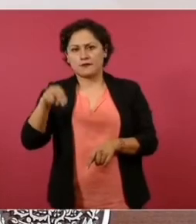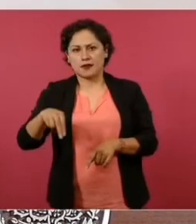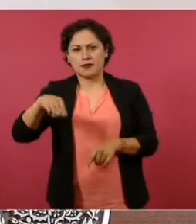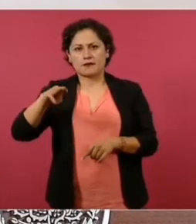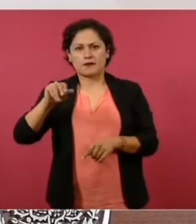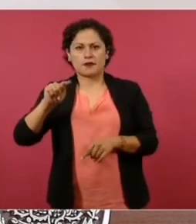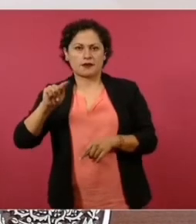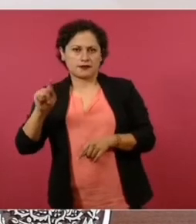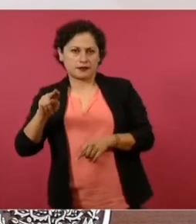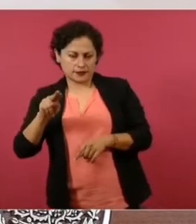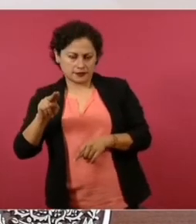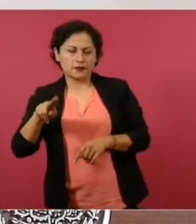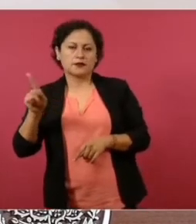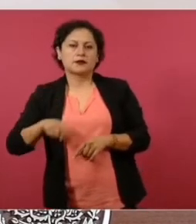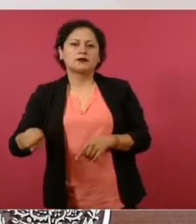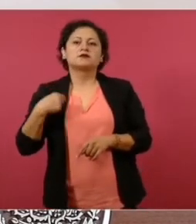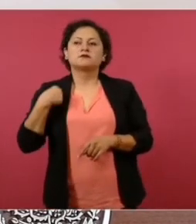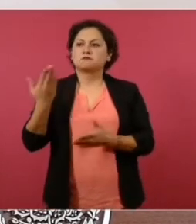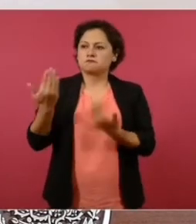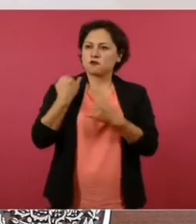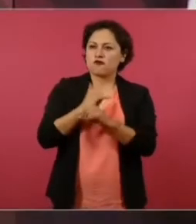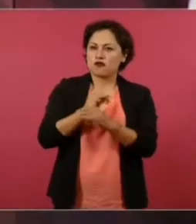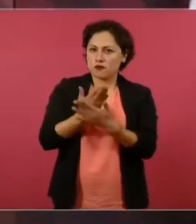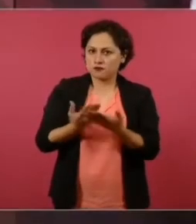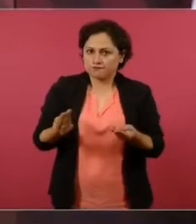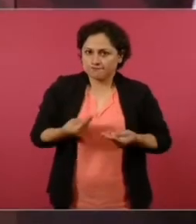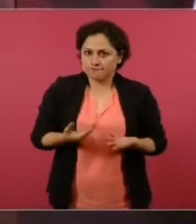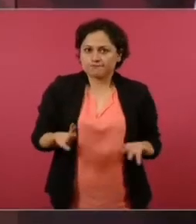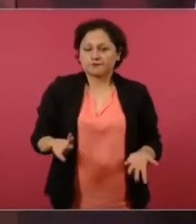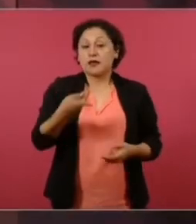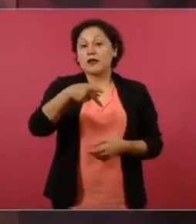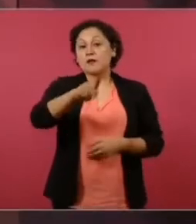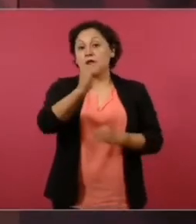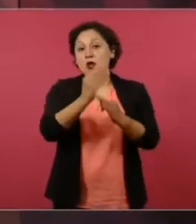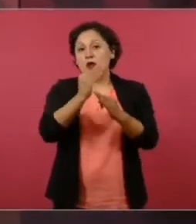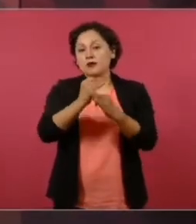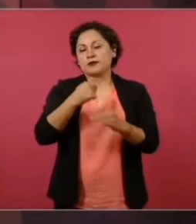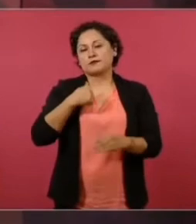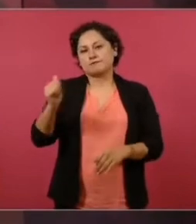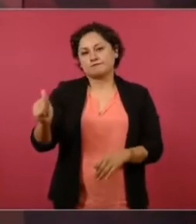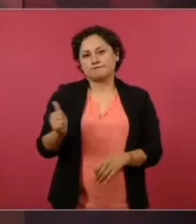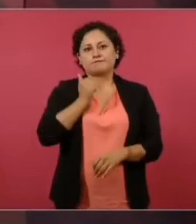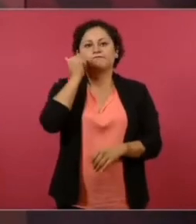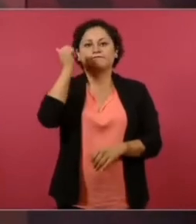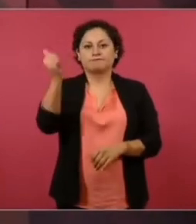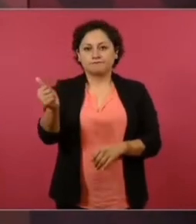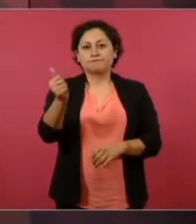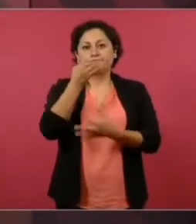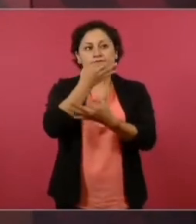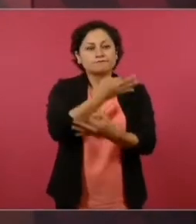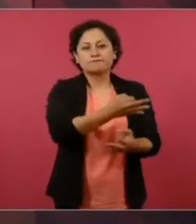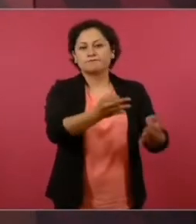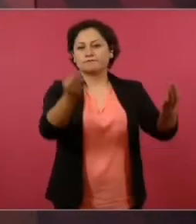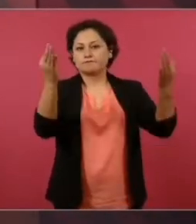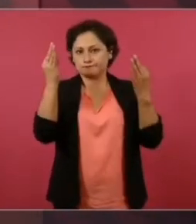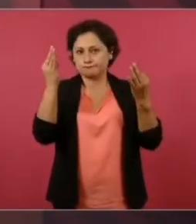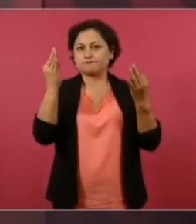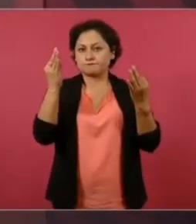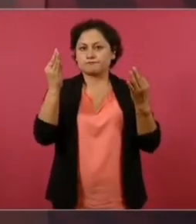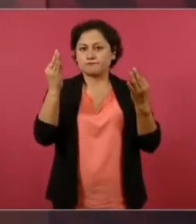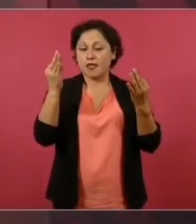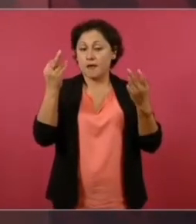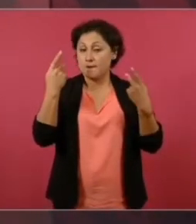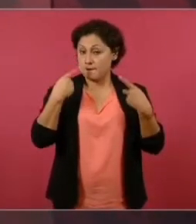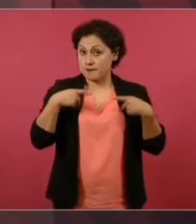Pero quiero aprovechar para decir que felicito a mis paisanos, a mis paisanas por